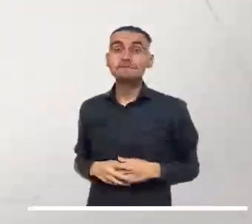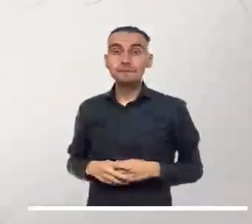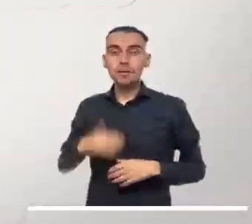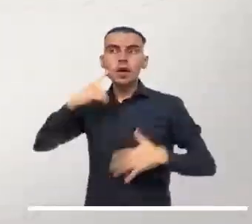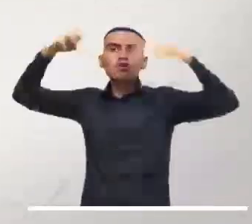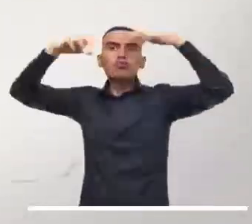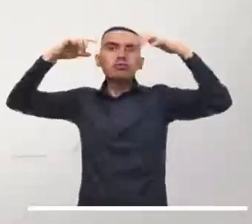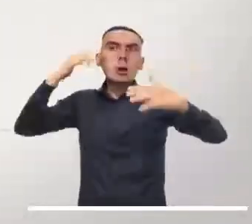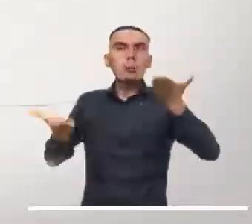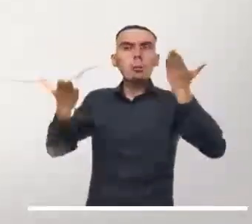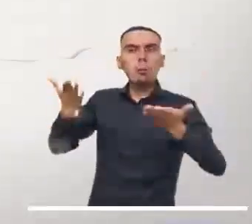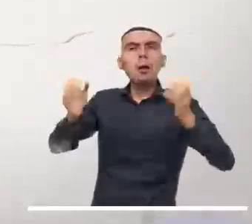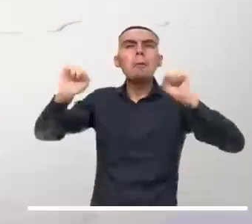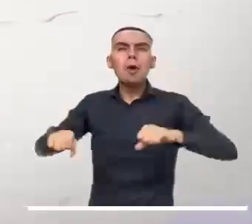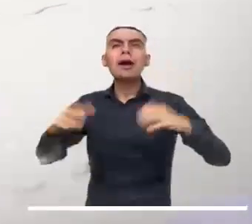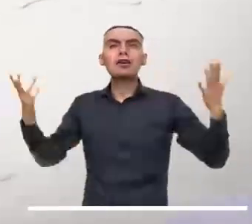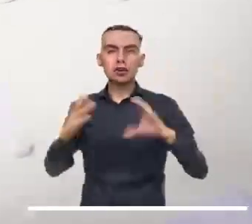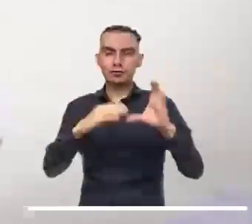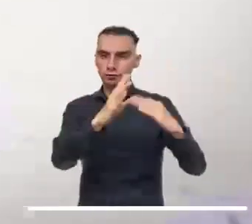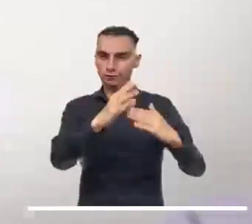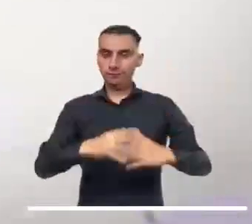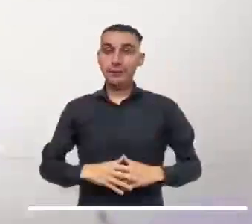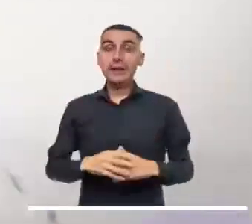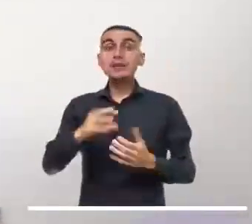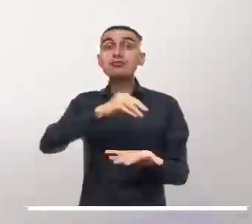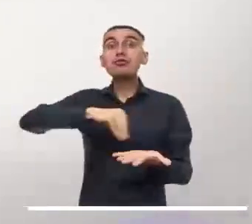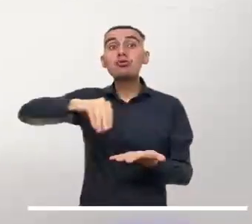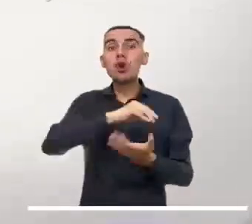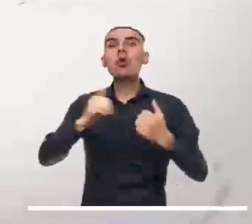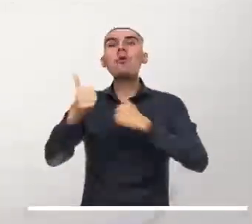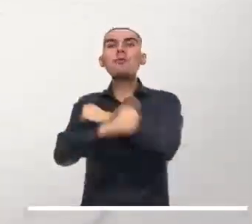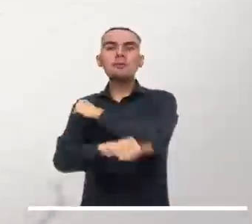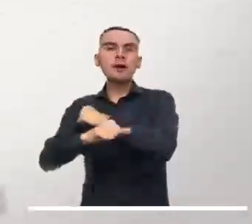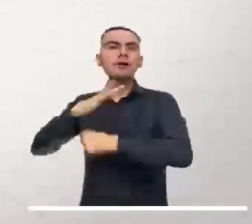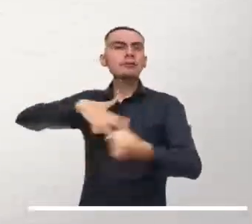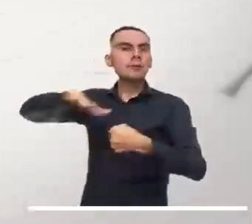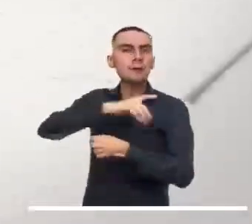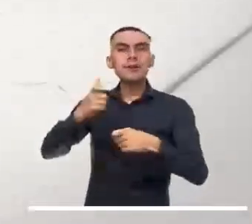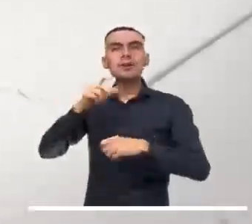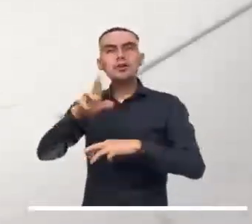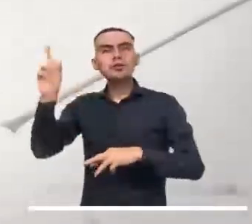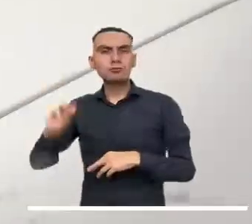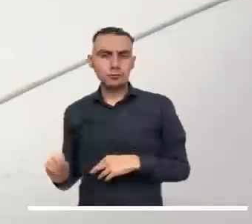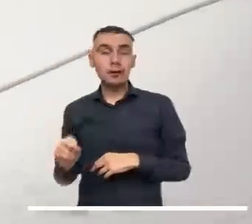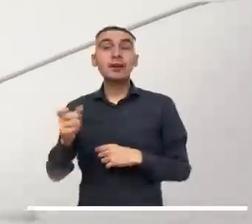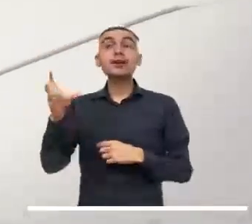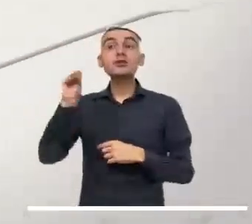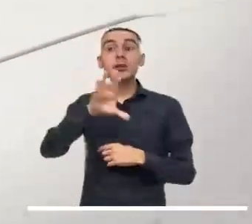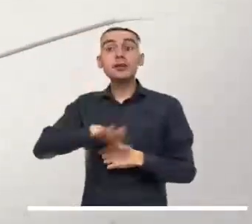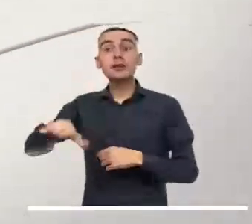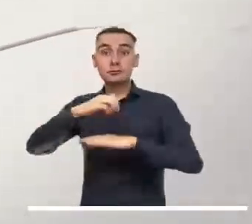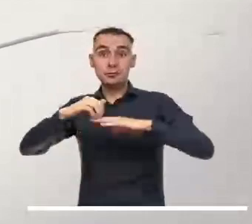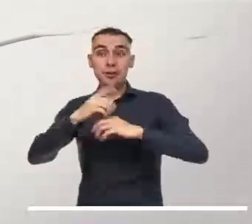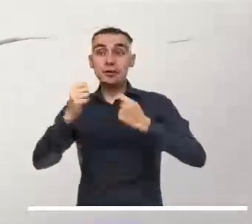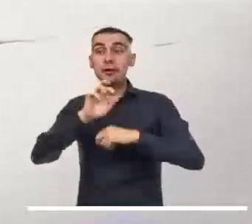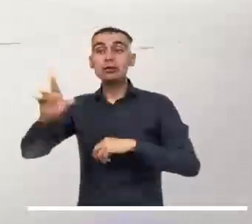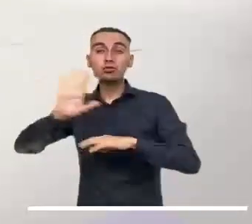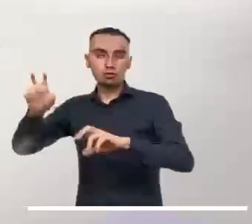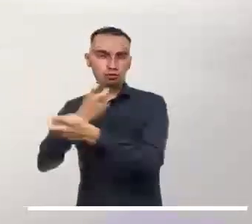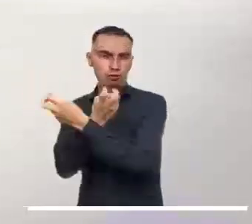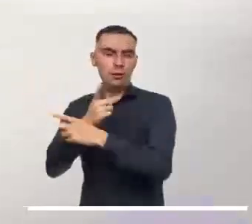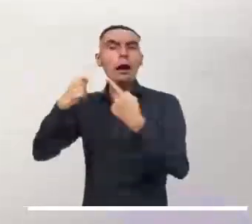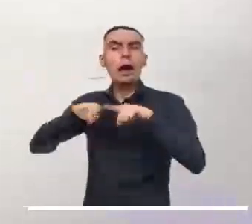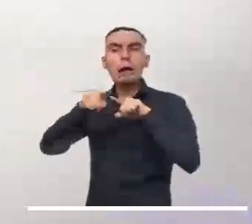En la región andina también se prevé cielo nublado, precipitaciones en Antioquia, Ejicafetero, Santander, Boyacá y Cundinamarca.